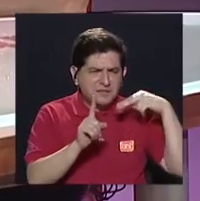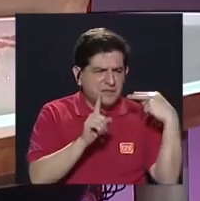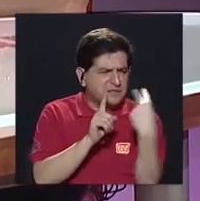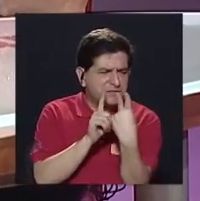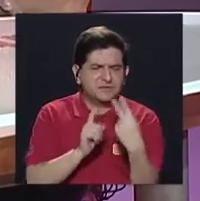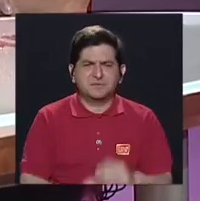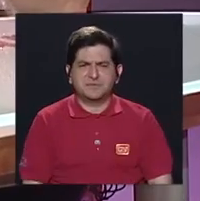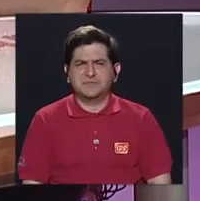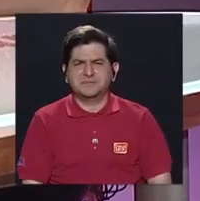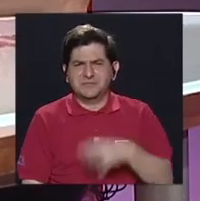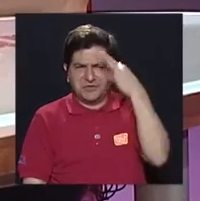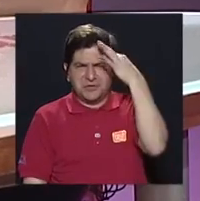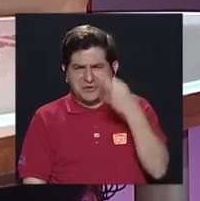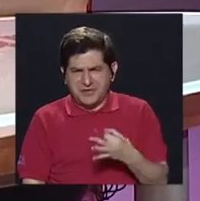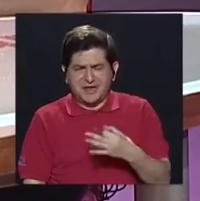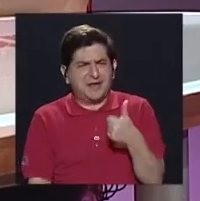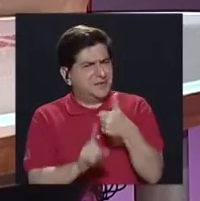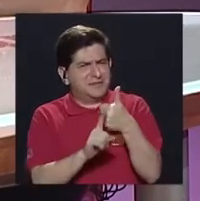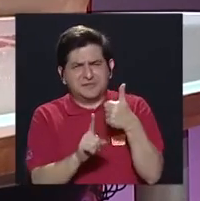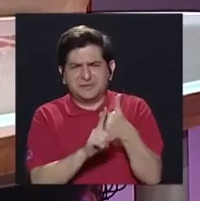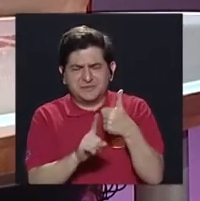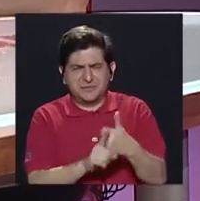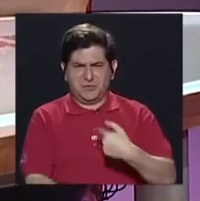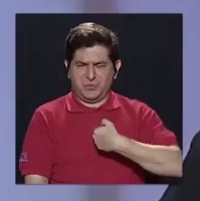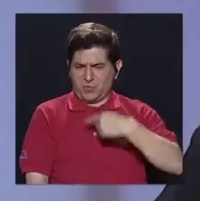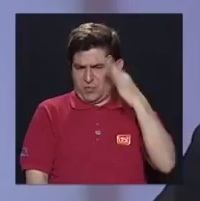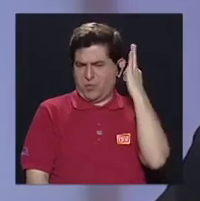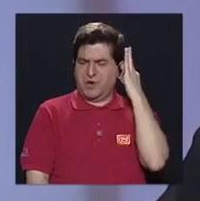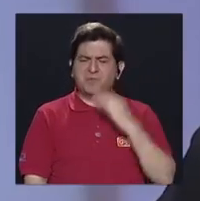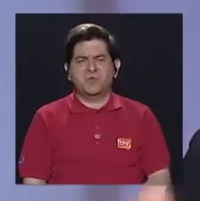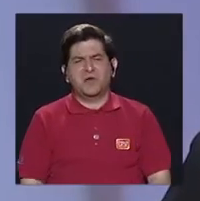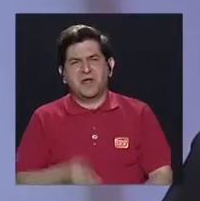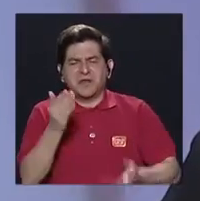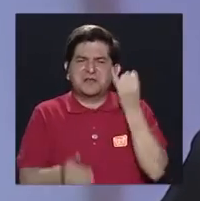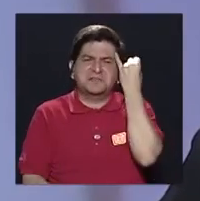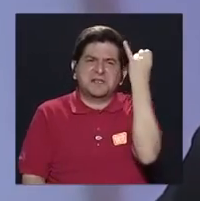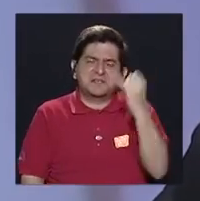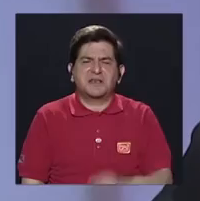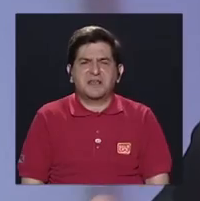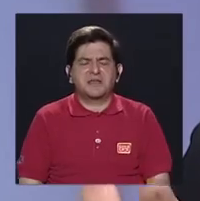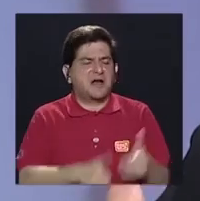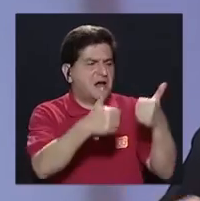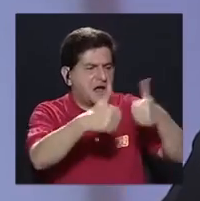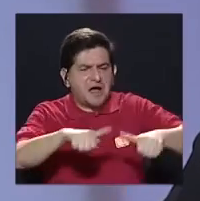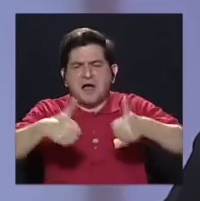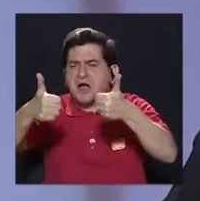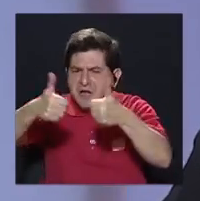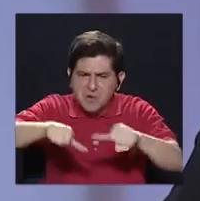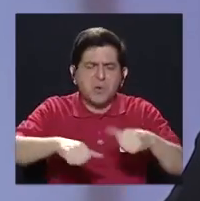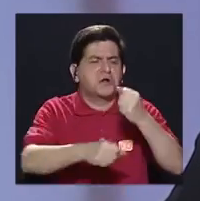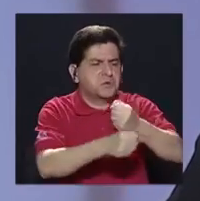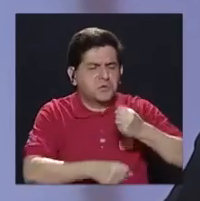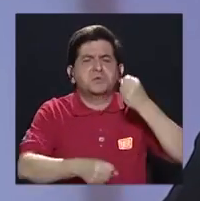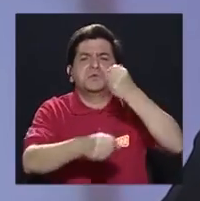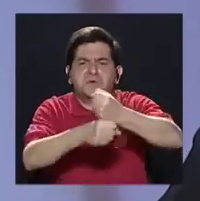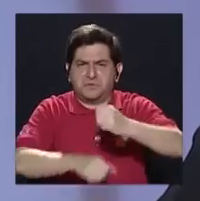perspectiva, creo que de por sí, uno de mujer tiene esa tendencia a ser más conciliador, a trabajar, es una forma muy